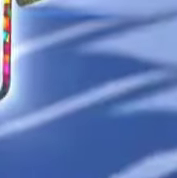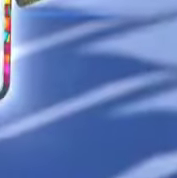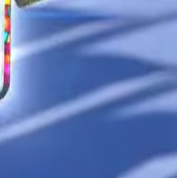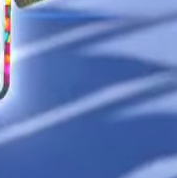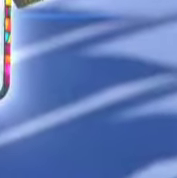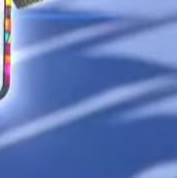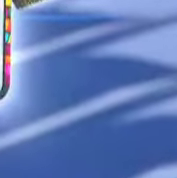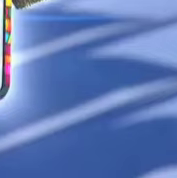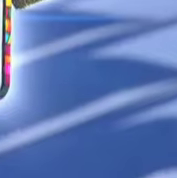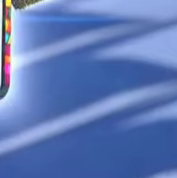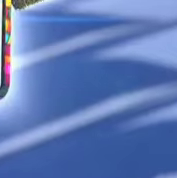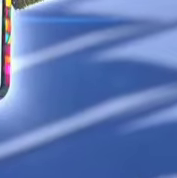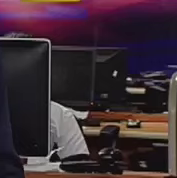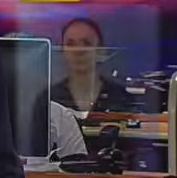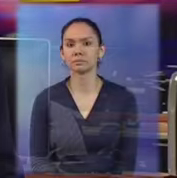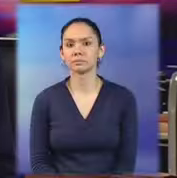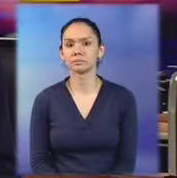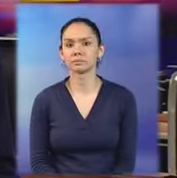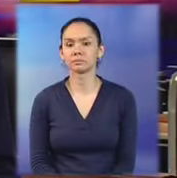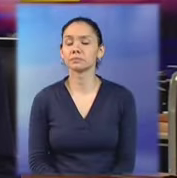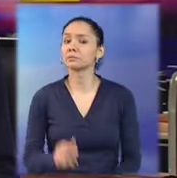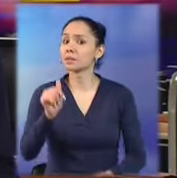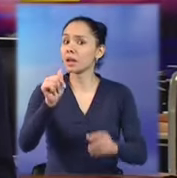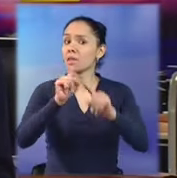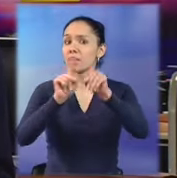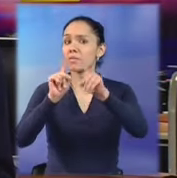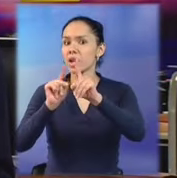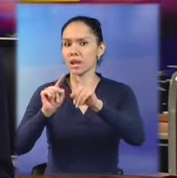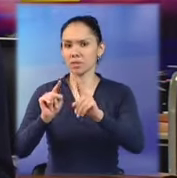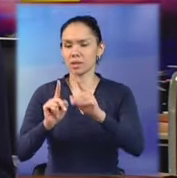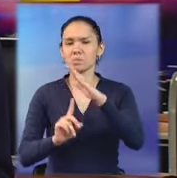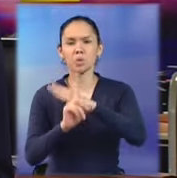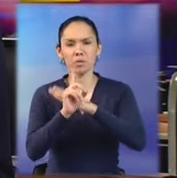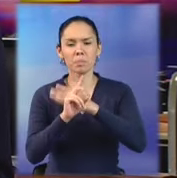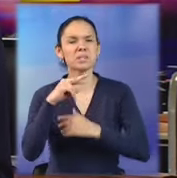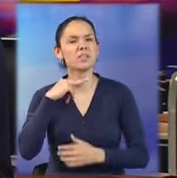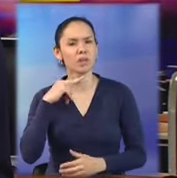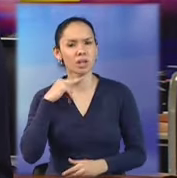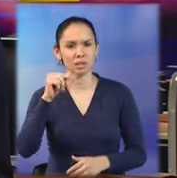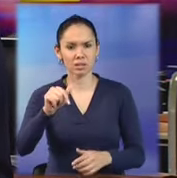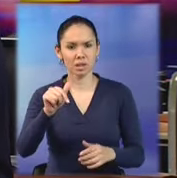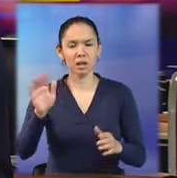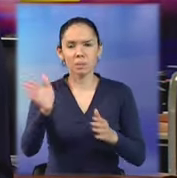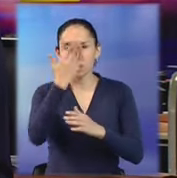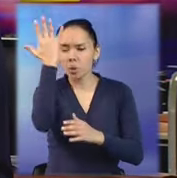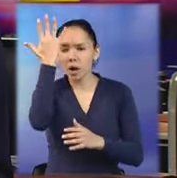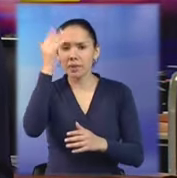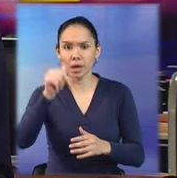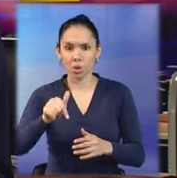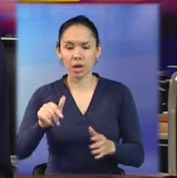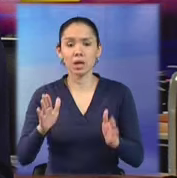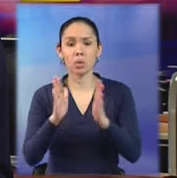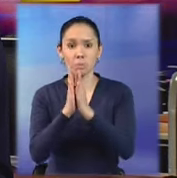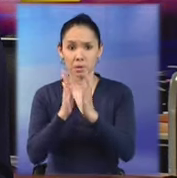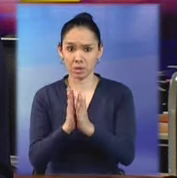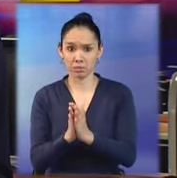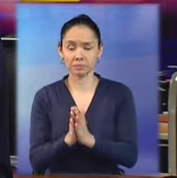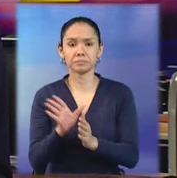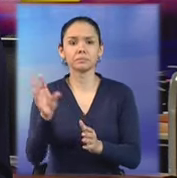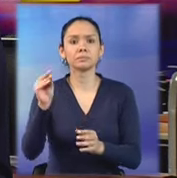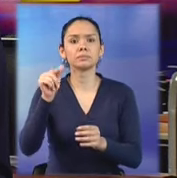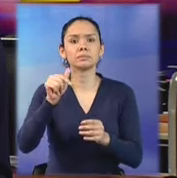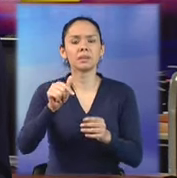Música Distintos hechos de violencia sucedieron durante la madrugada de este domingo, entre ellos